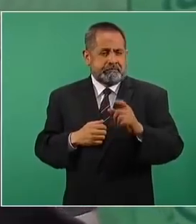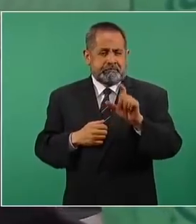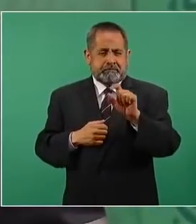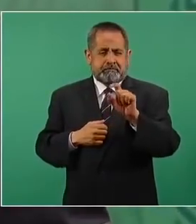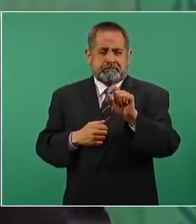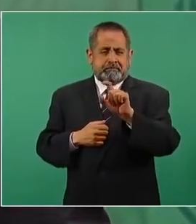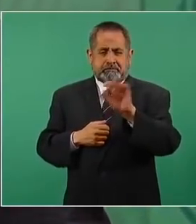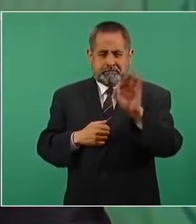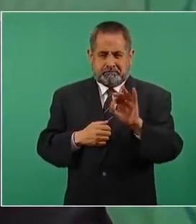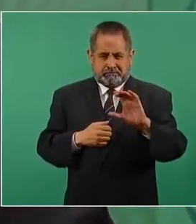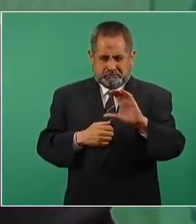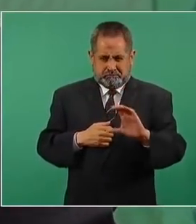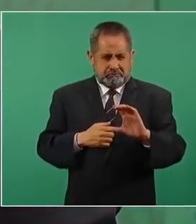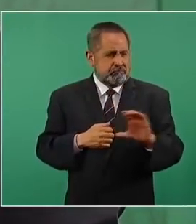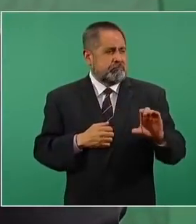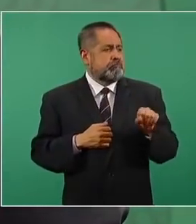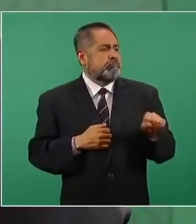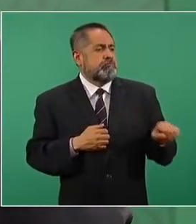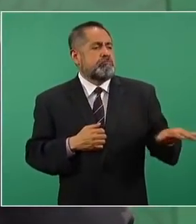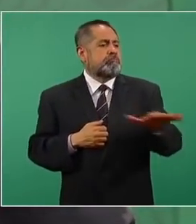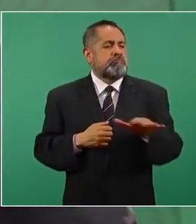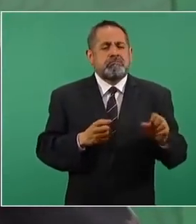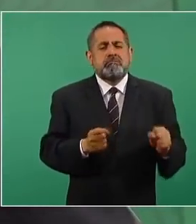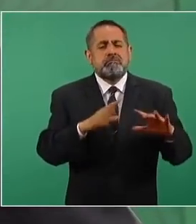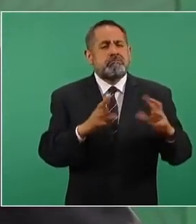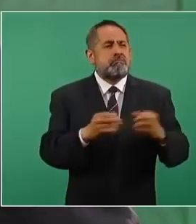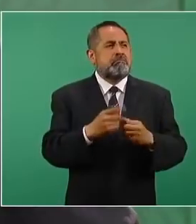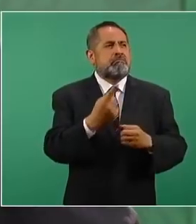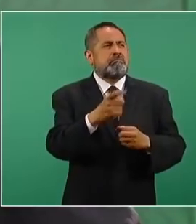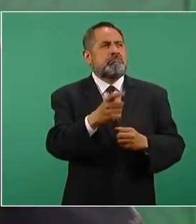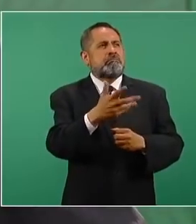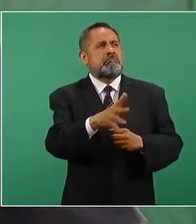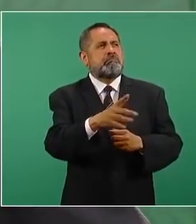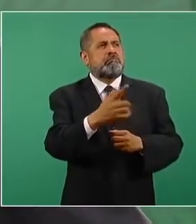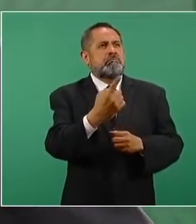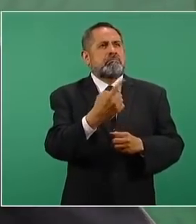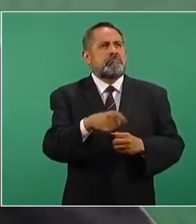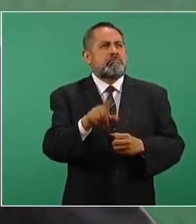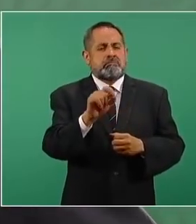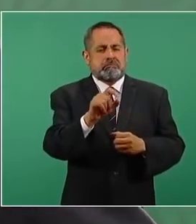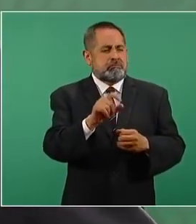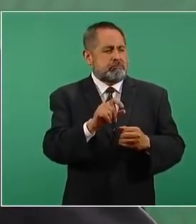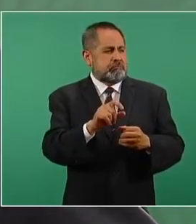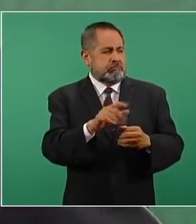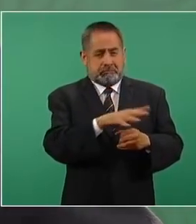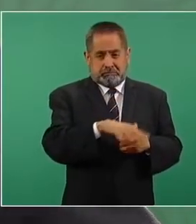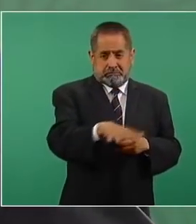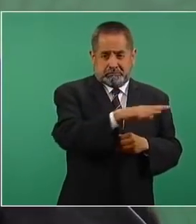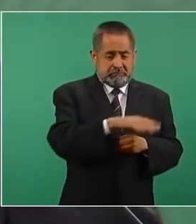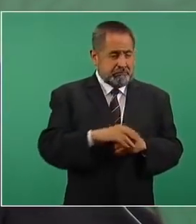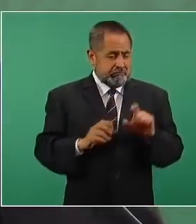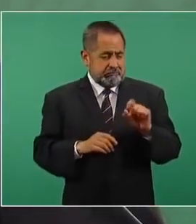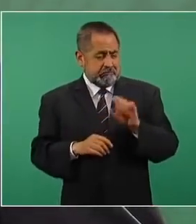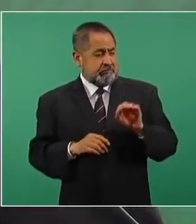o 120 tenemos el 20